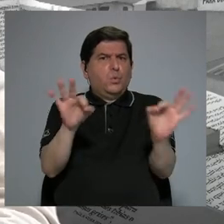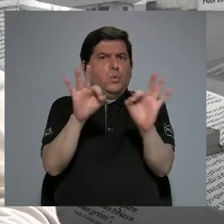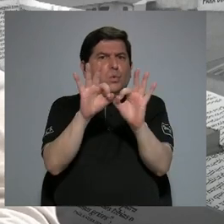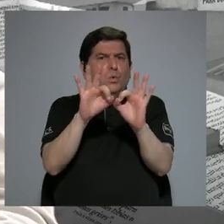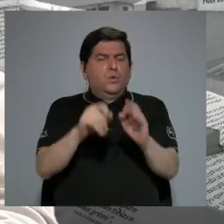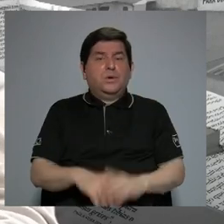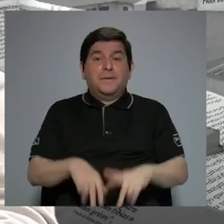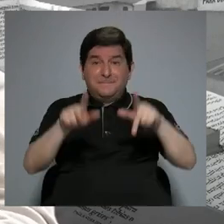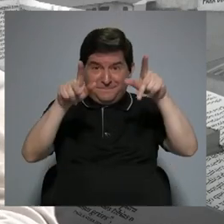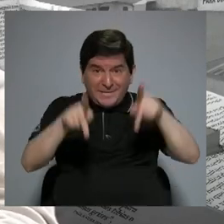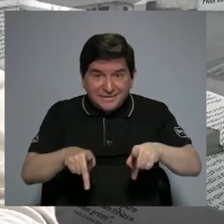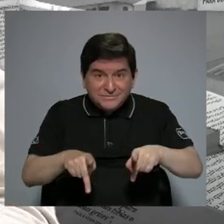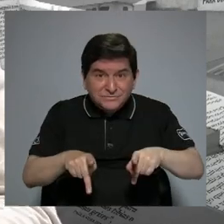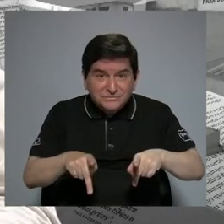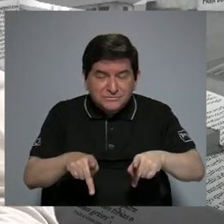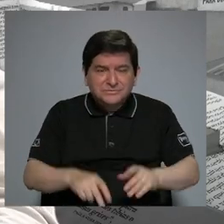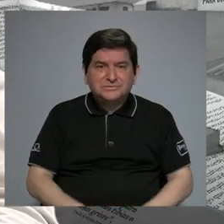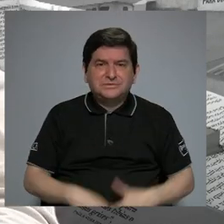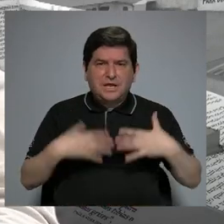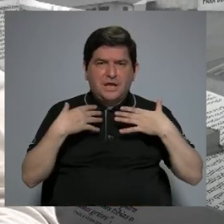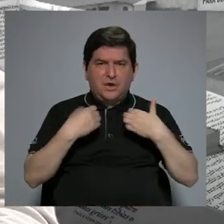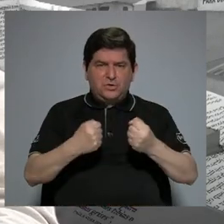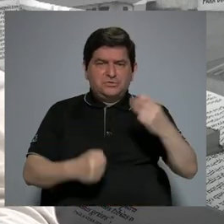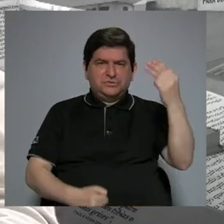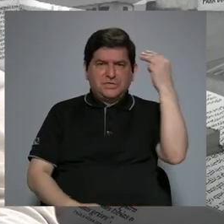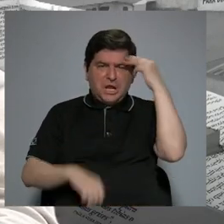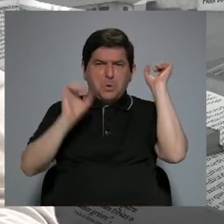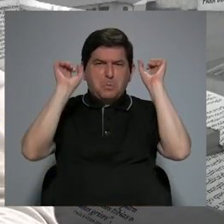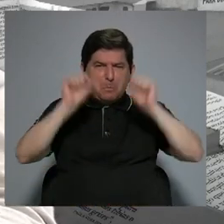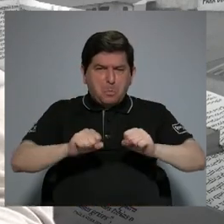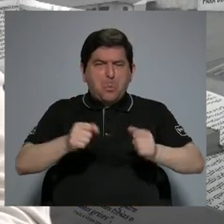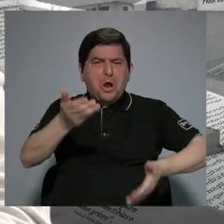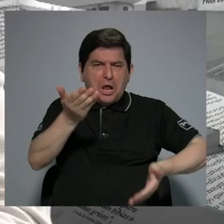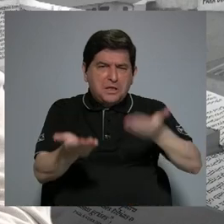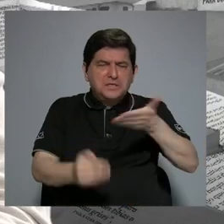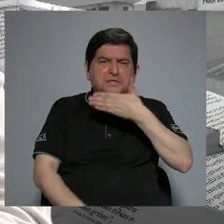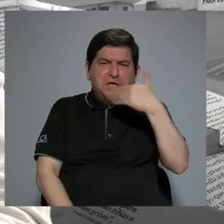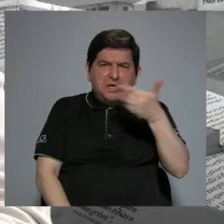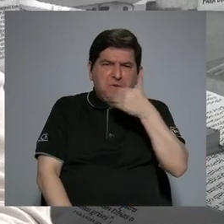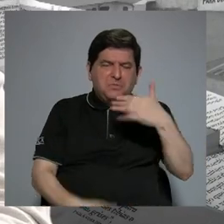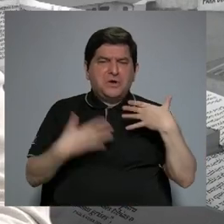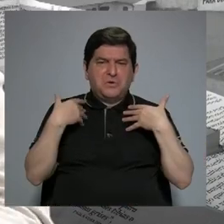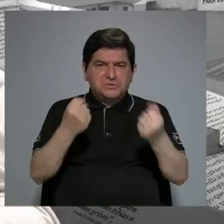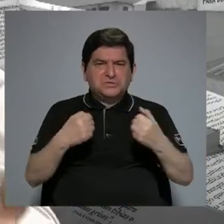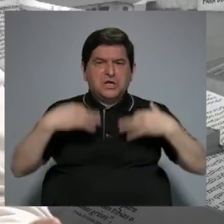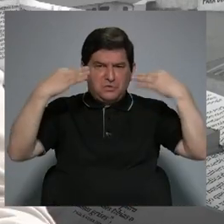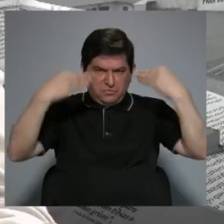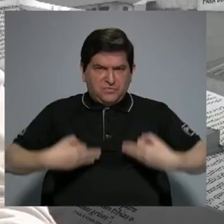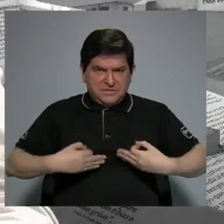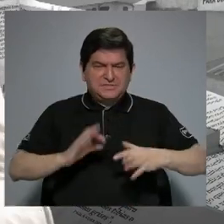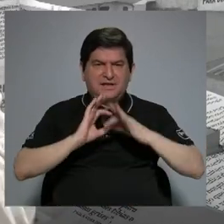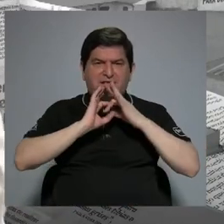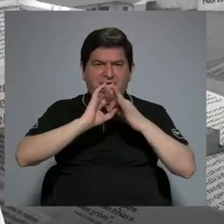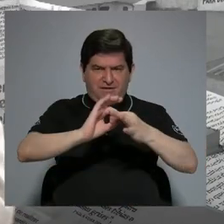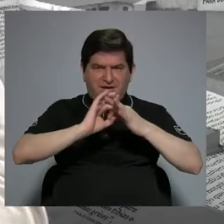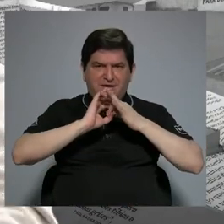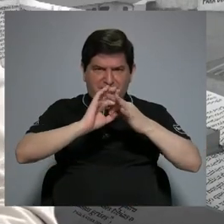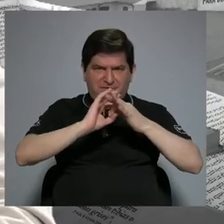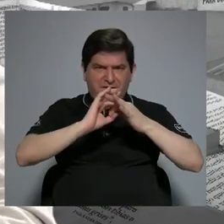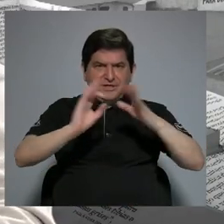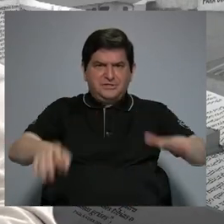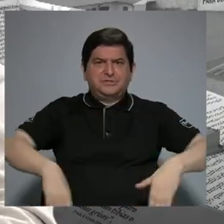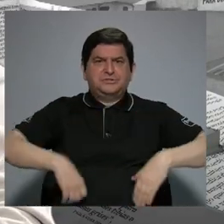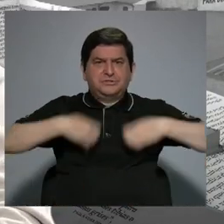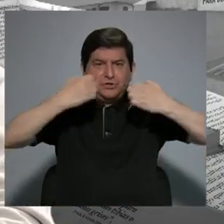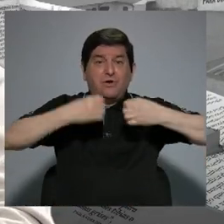una persona con salud mental posiblemente logre llevar mejor la salud física por la relación que hay,